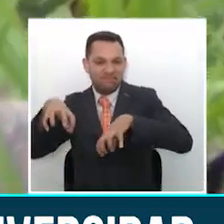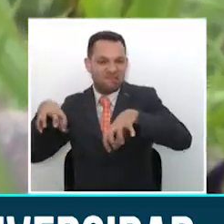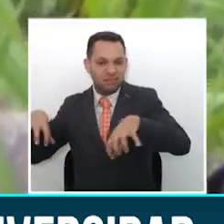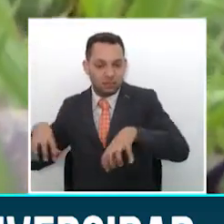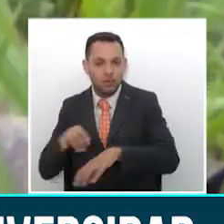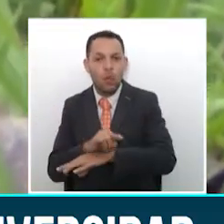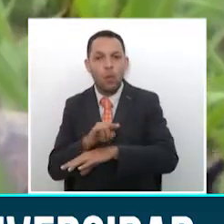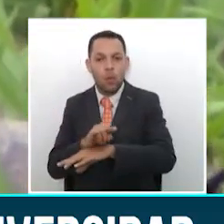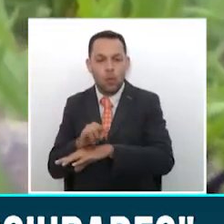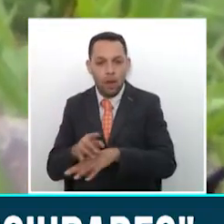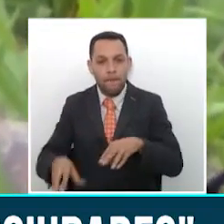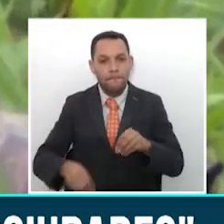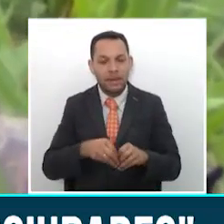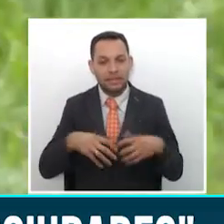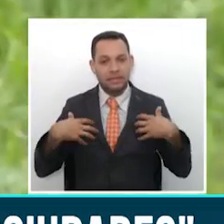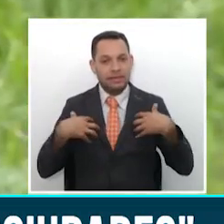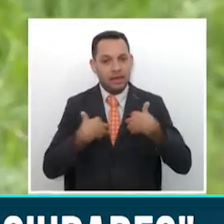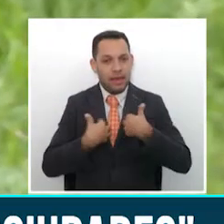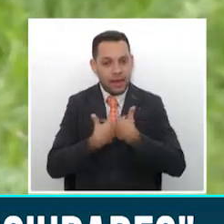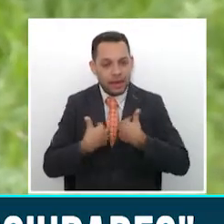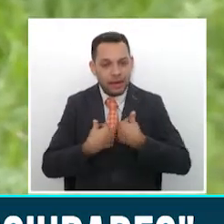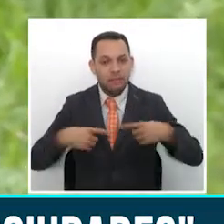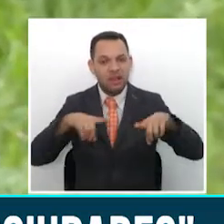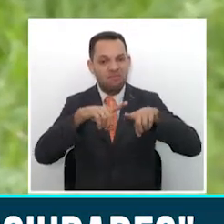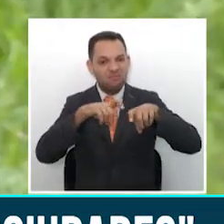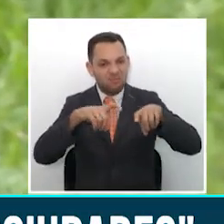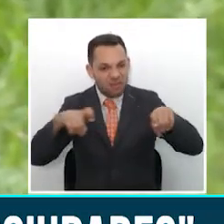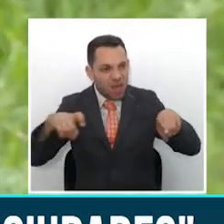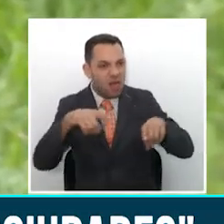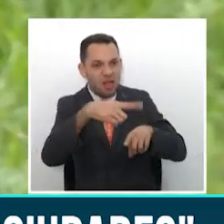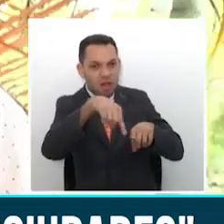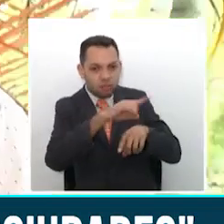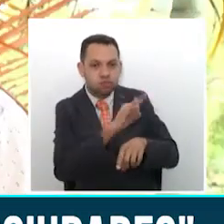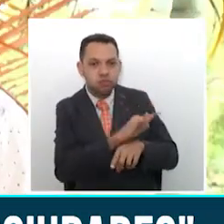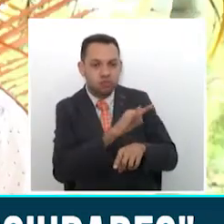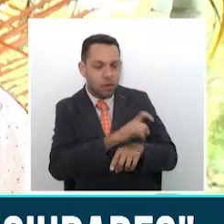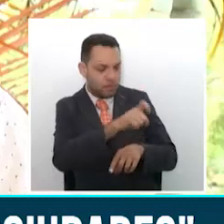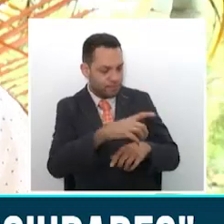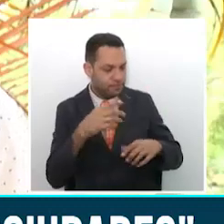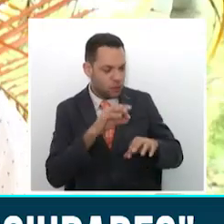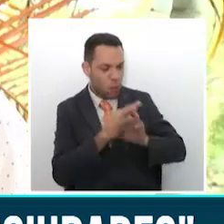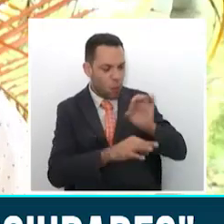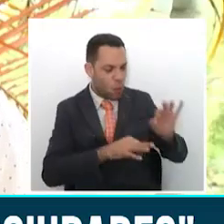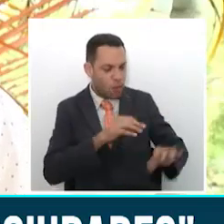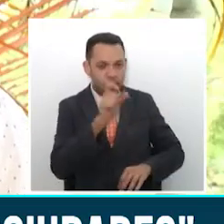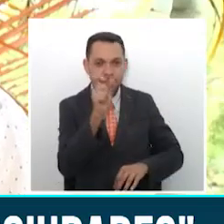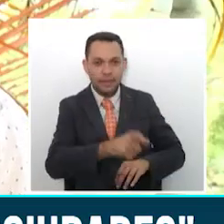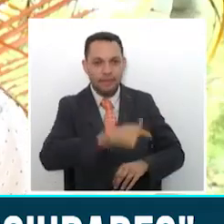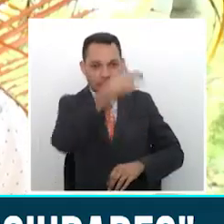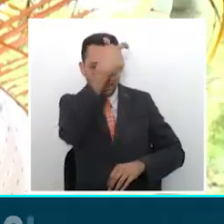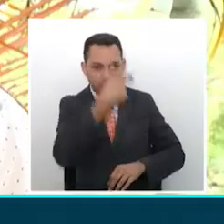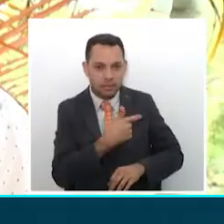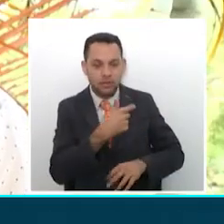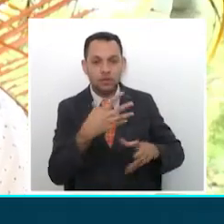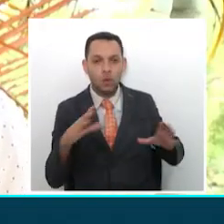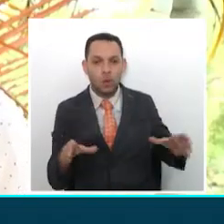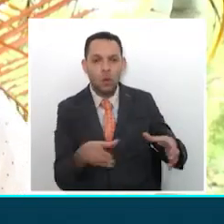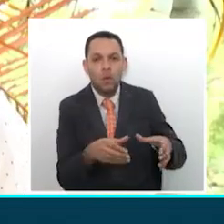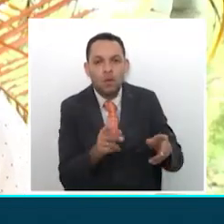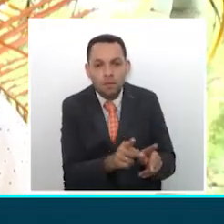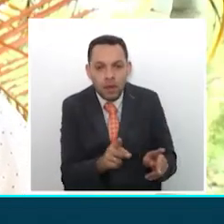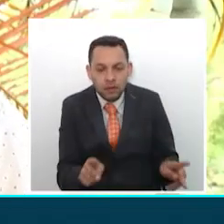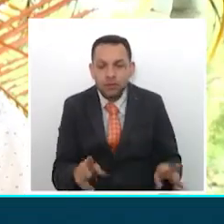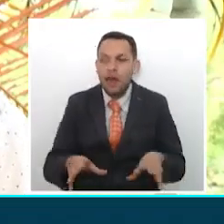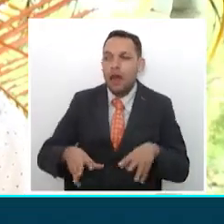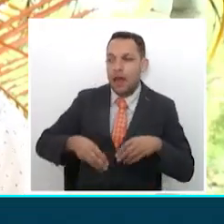557 especies reportadas, mamíferos y otro tipo de fauna. Una apropiación de espacios donde la comunidad se sienta cómoda, se sienta que